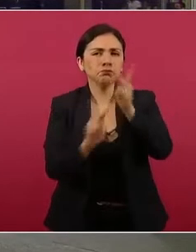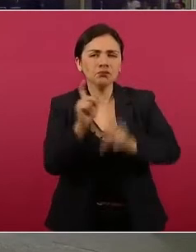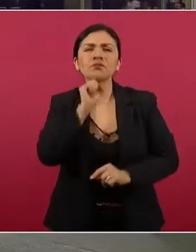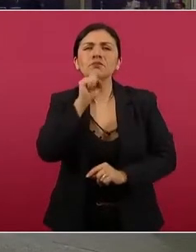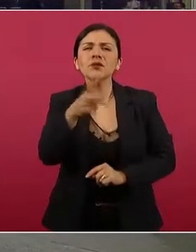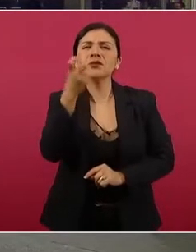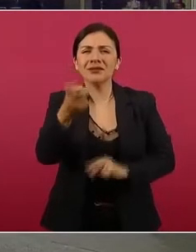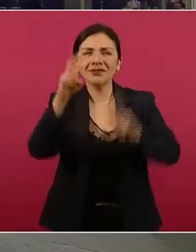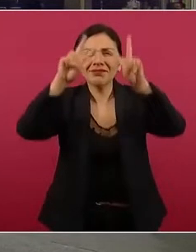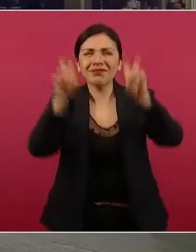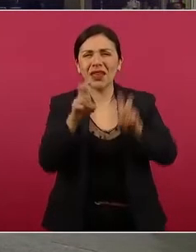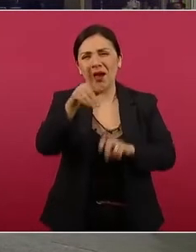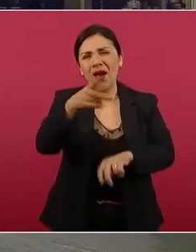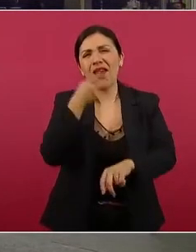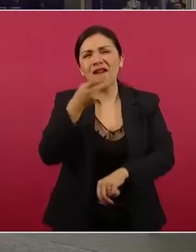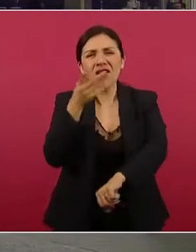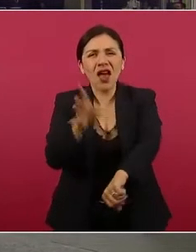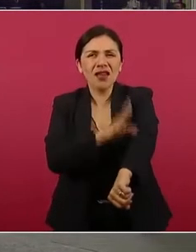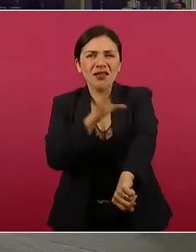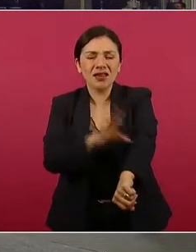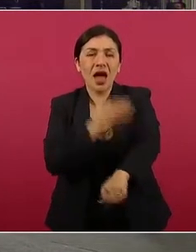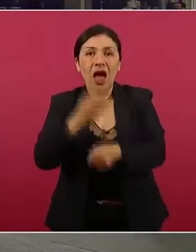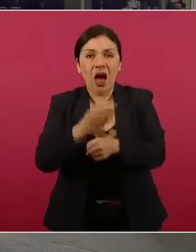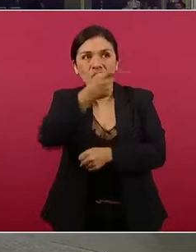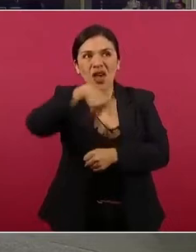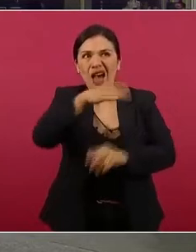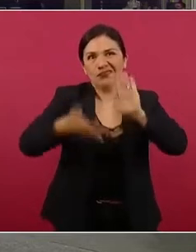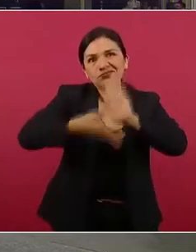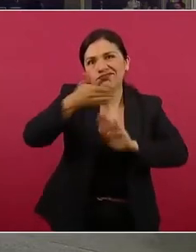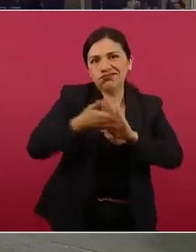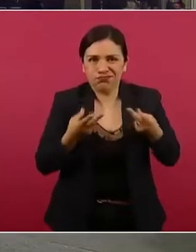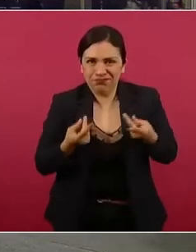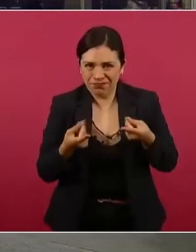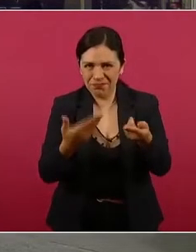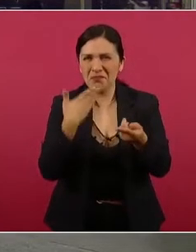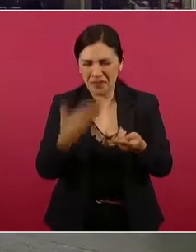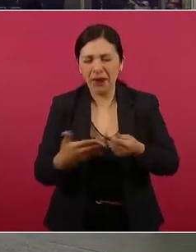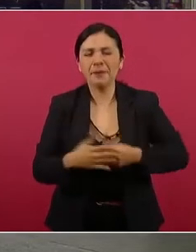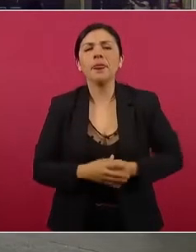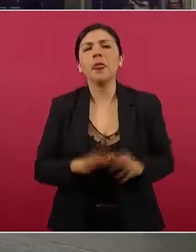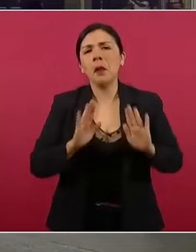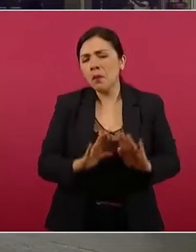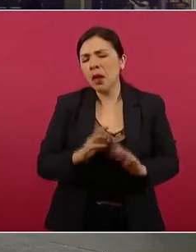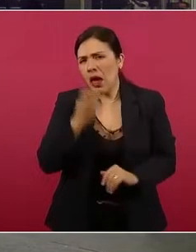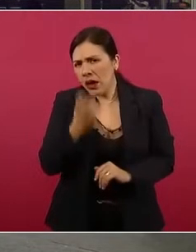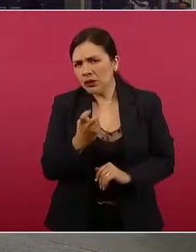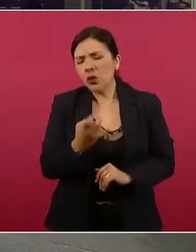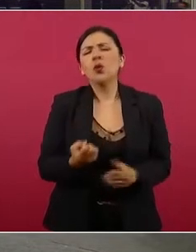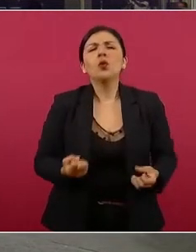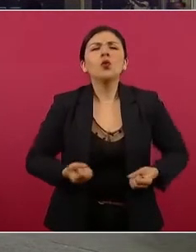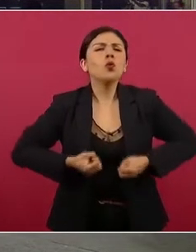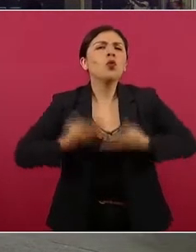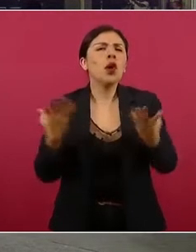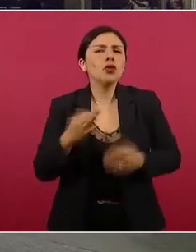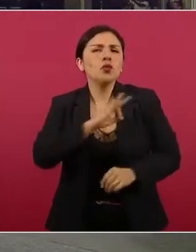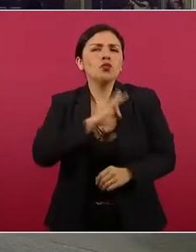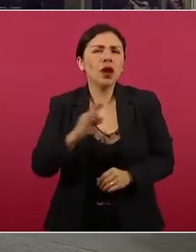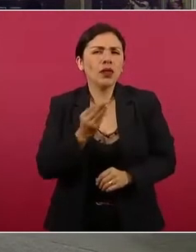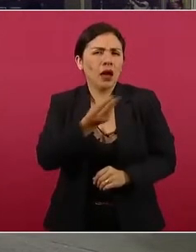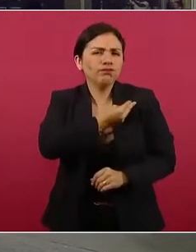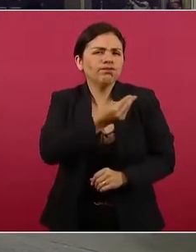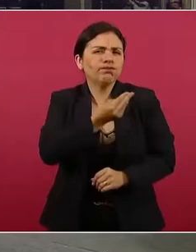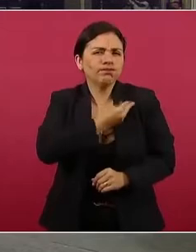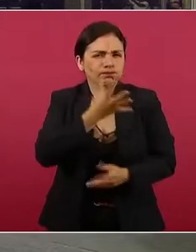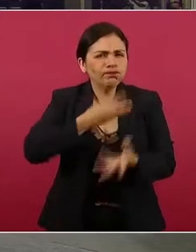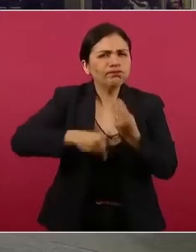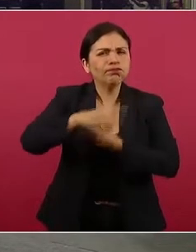en la cuestión energética, pues son obras que están en desarrollo, ¿cuánto podría aguantar o cuánto podría soportar